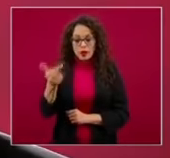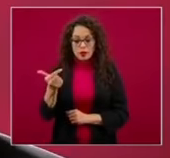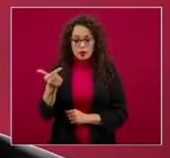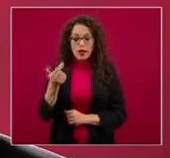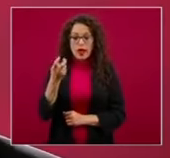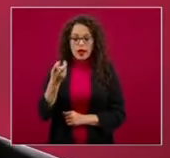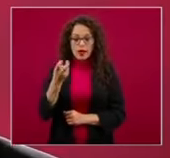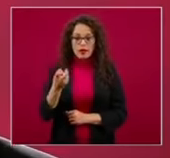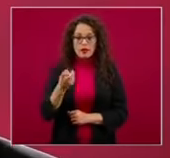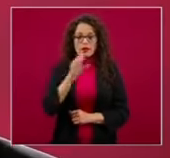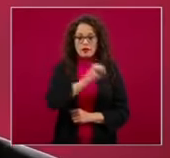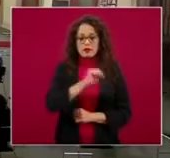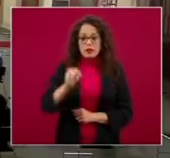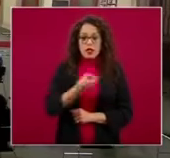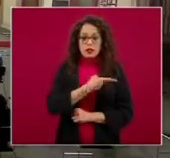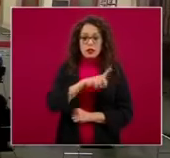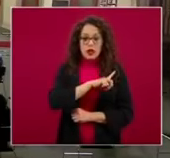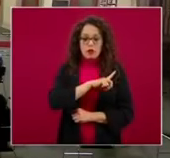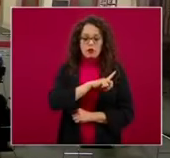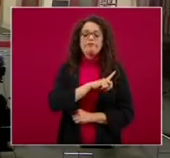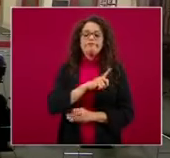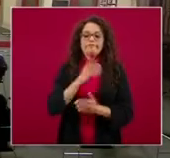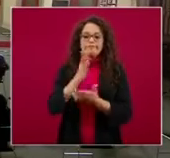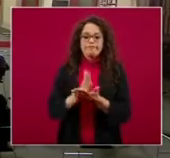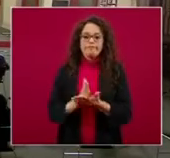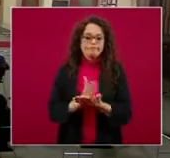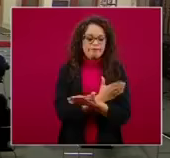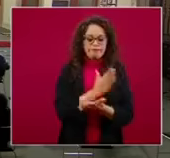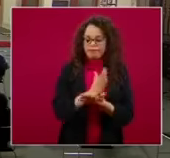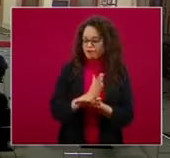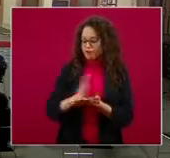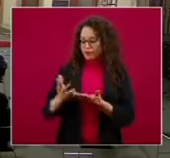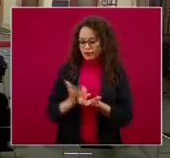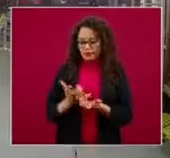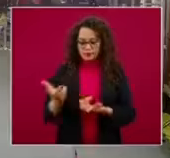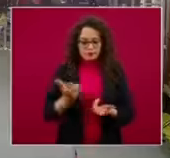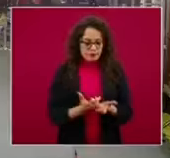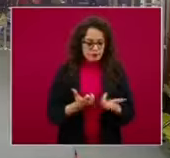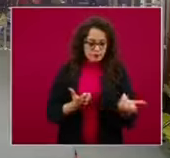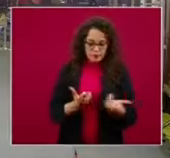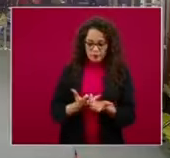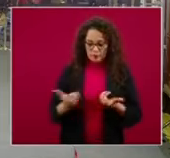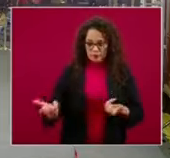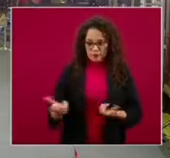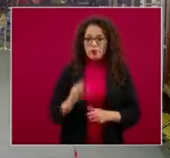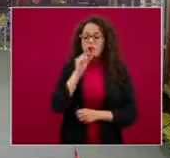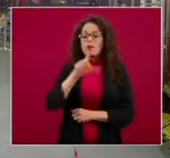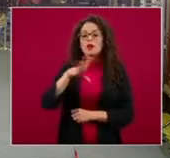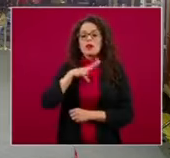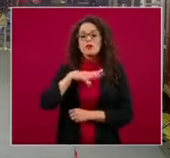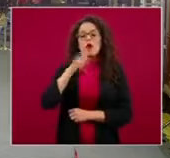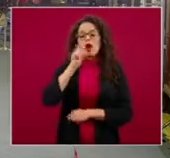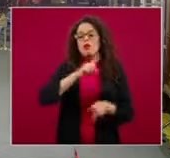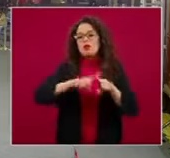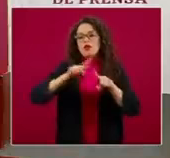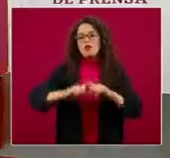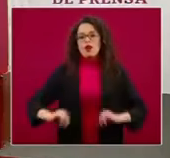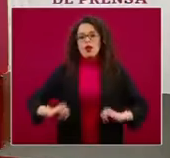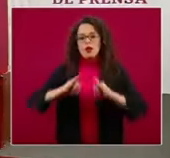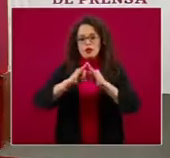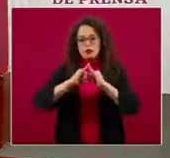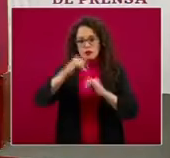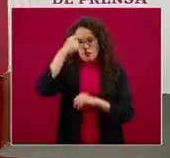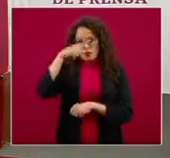la Secretaría de Salud también tenemos varios instituciones de seguridad